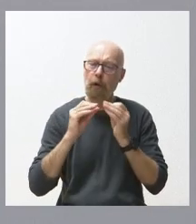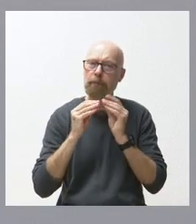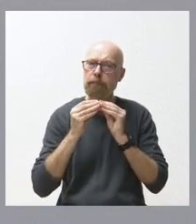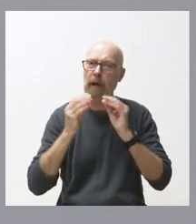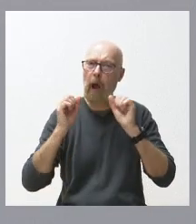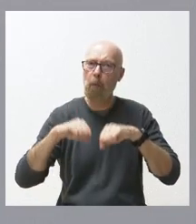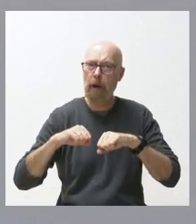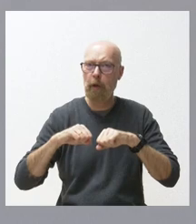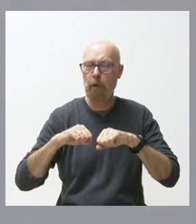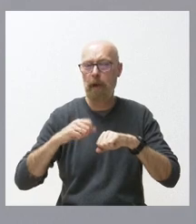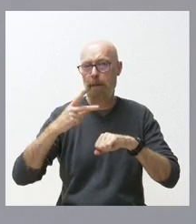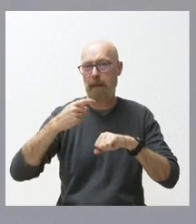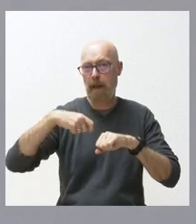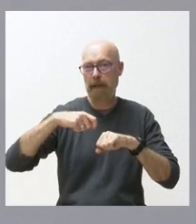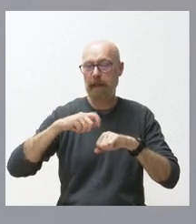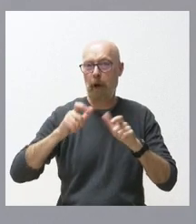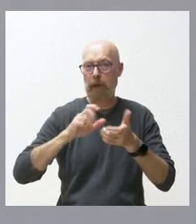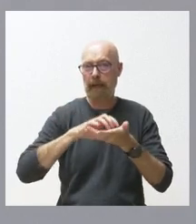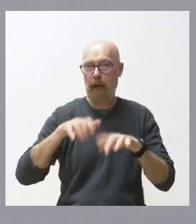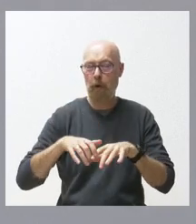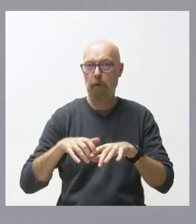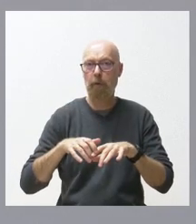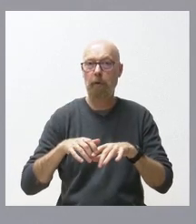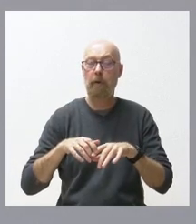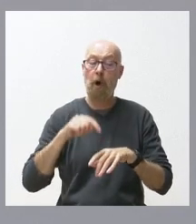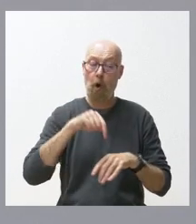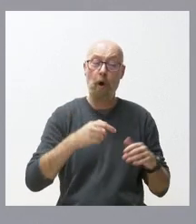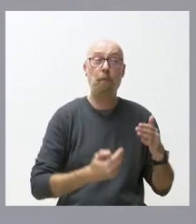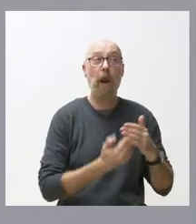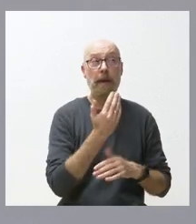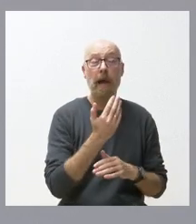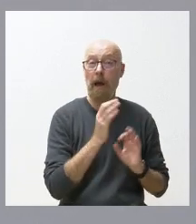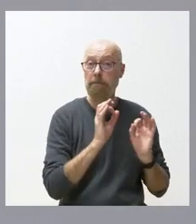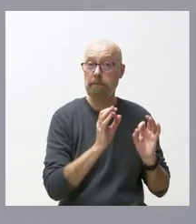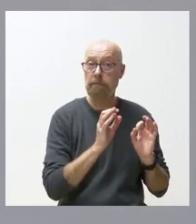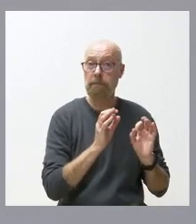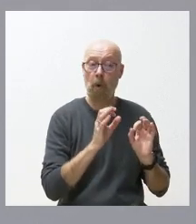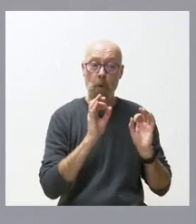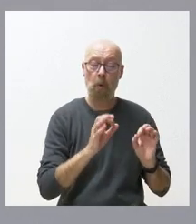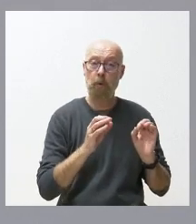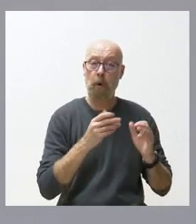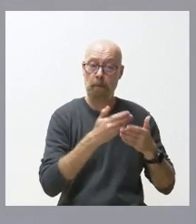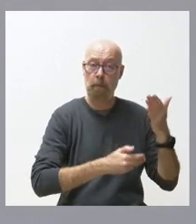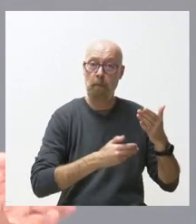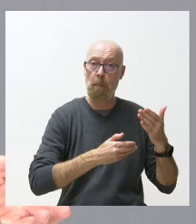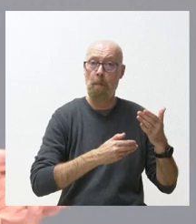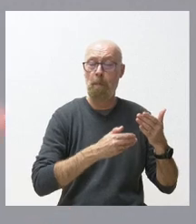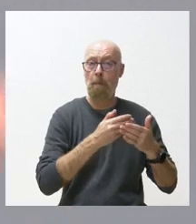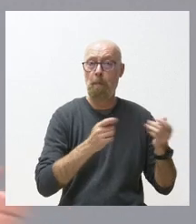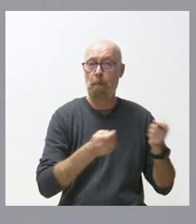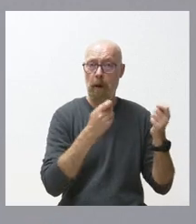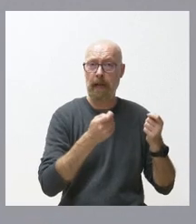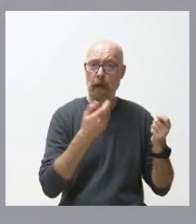vicepresidenta de la junta de Castilla y León y esta mañana sin ir más lejos pues hemos publicado en el boletín oficial de la comunidad una normativa